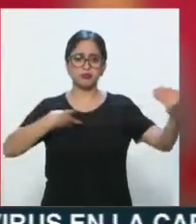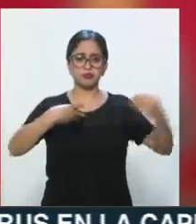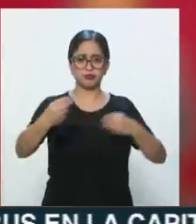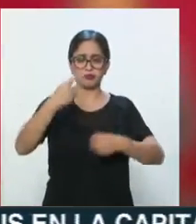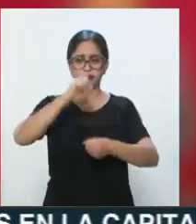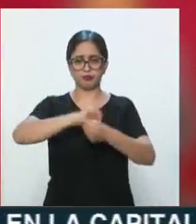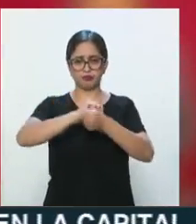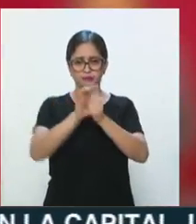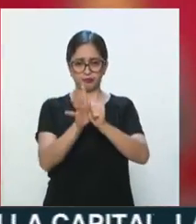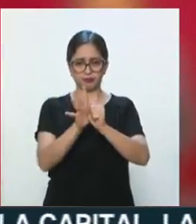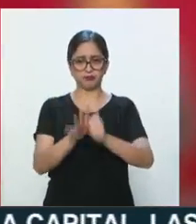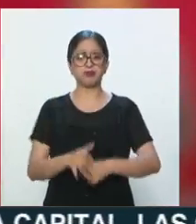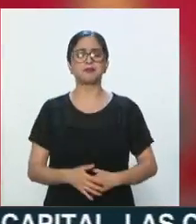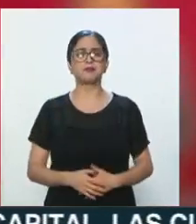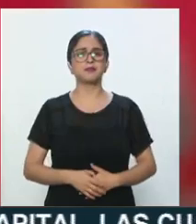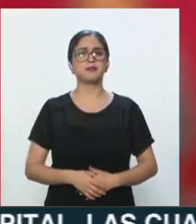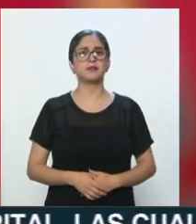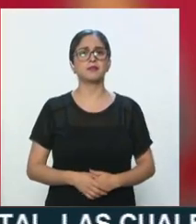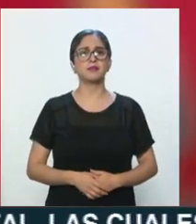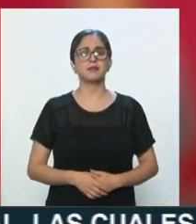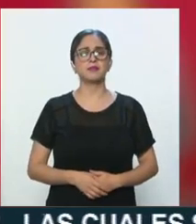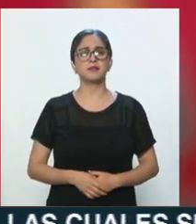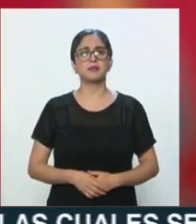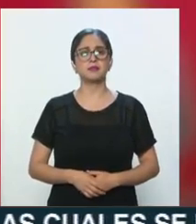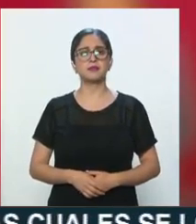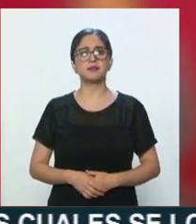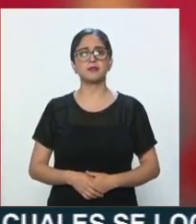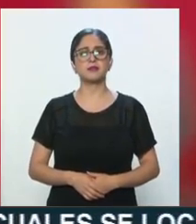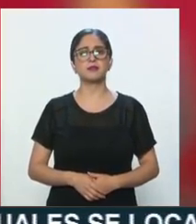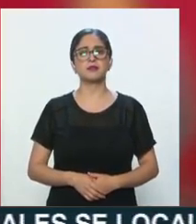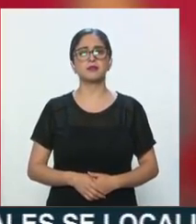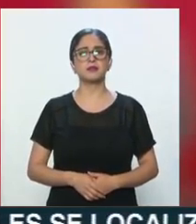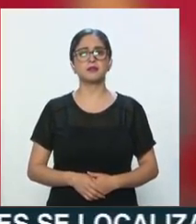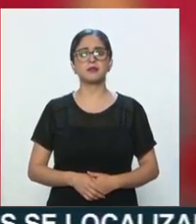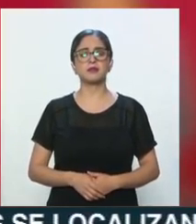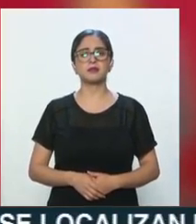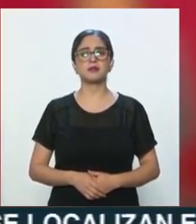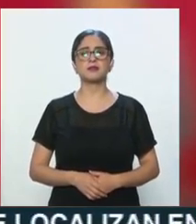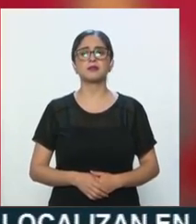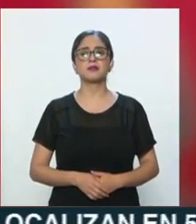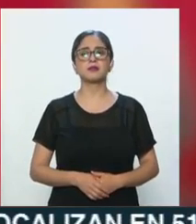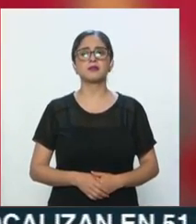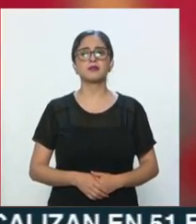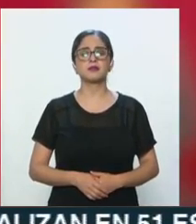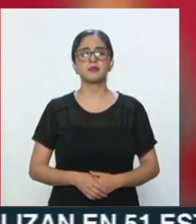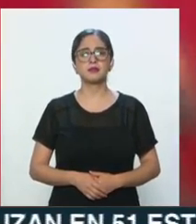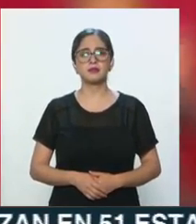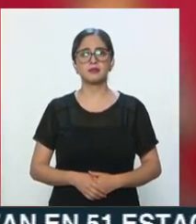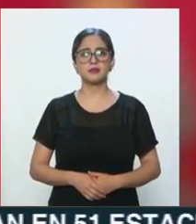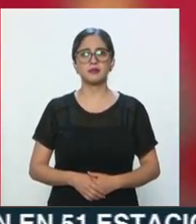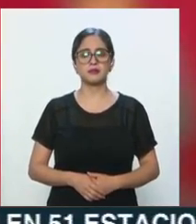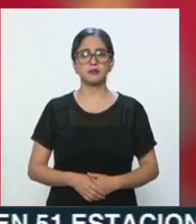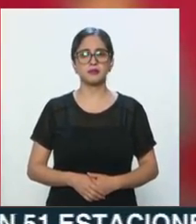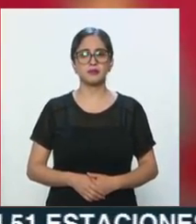infraestructura, hay